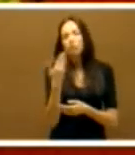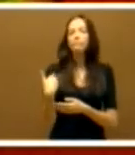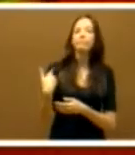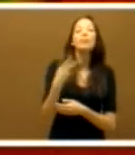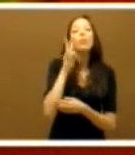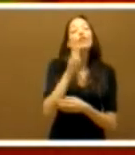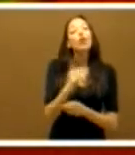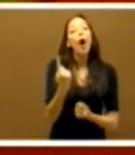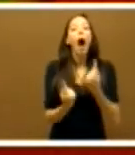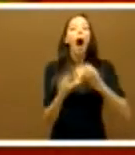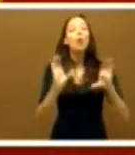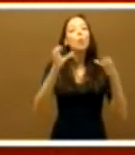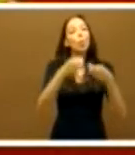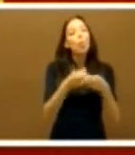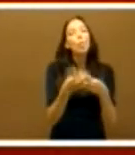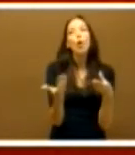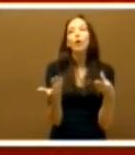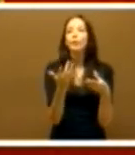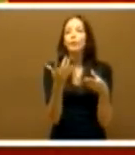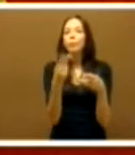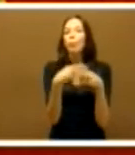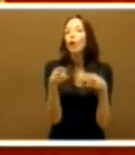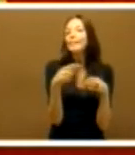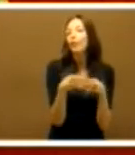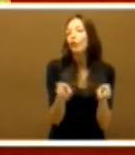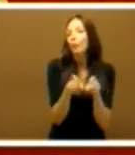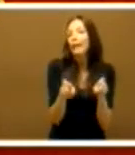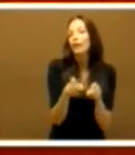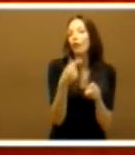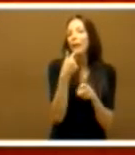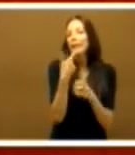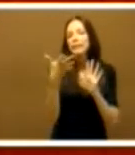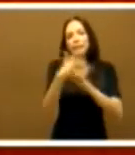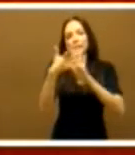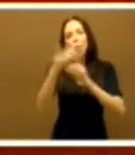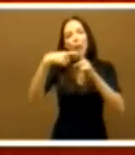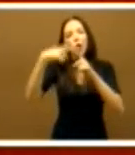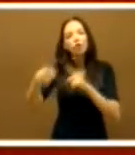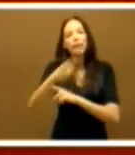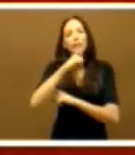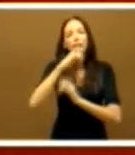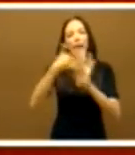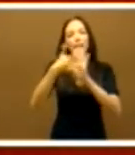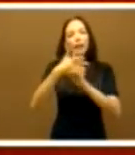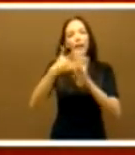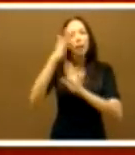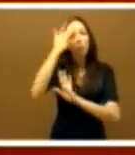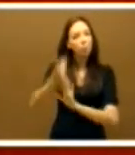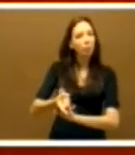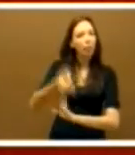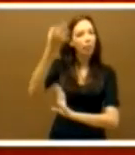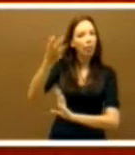algún grupo informático, algún grupo político que para explicar una cosa difícil y digerirlo se inventó una teoría de la